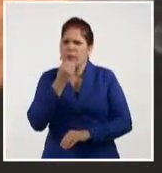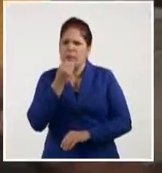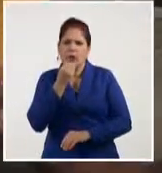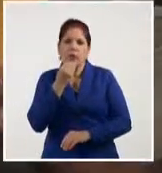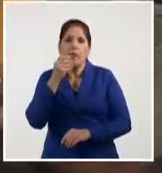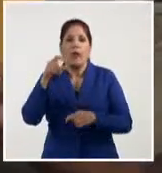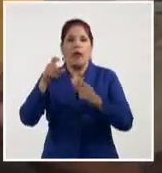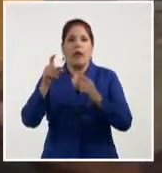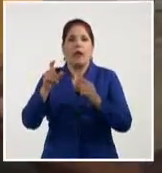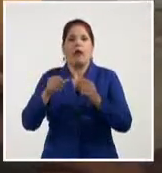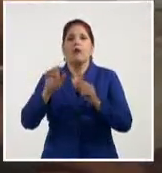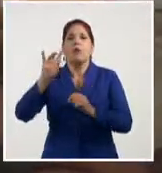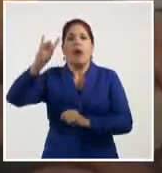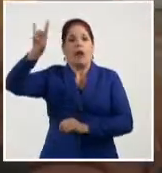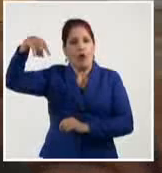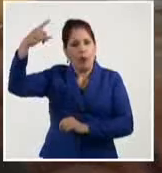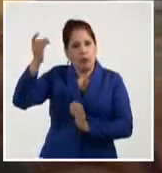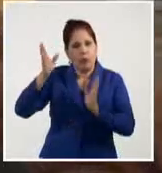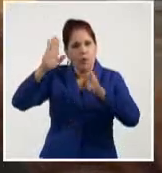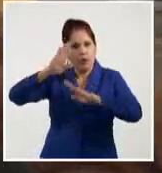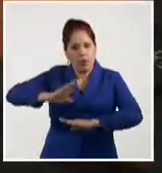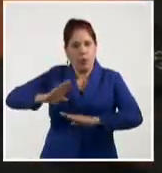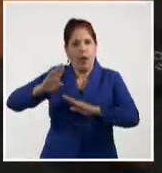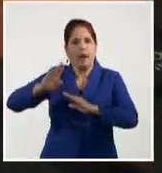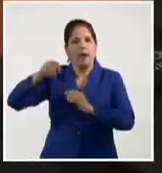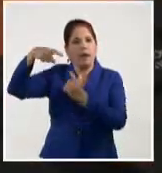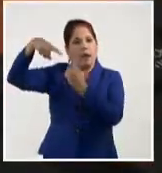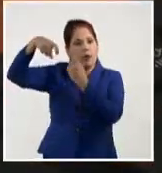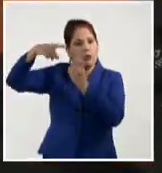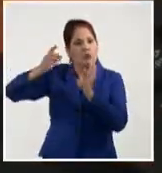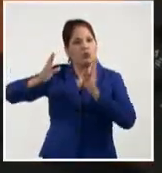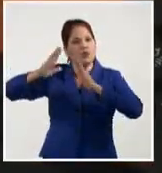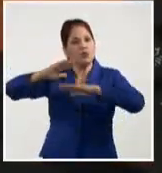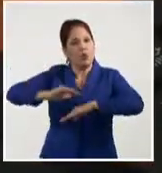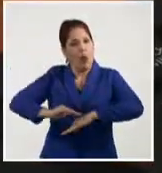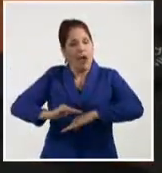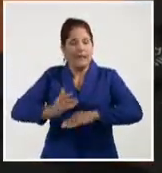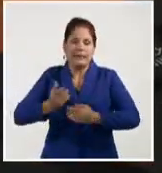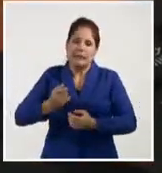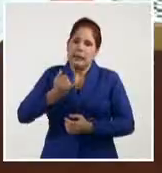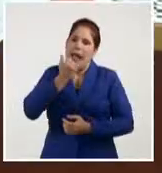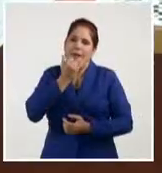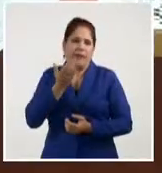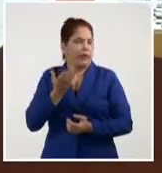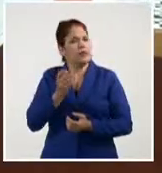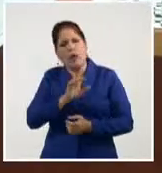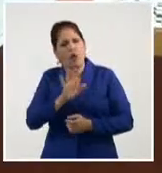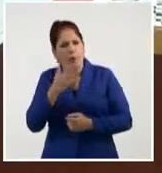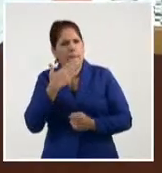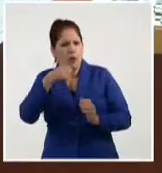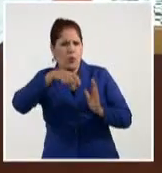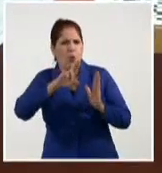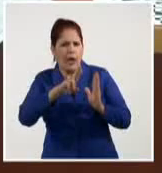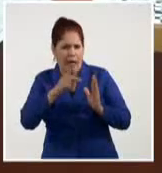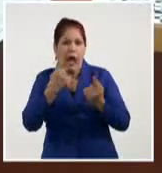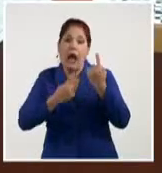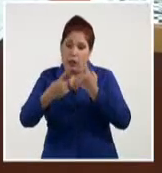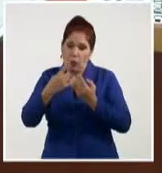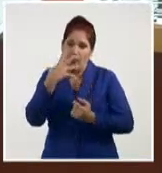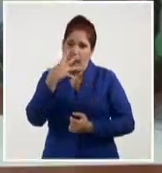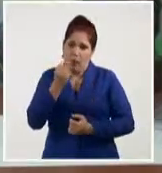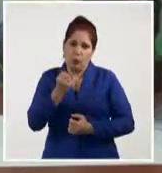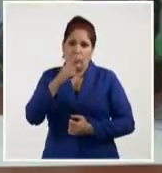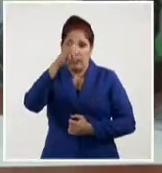de conectividad, quienes logran acceder a los servicios jurídicos por esta vía dicen estar muy satisfechos y Mildrey lo sabe.